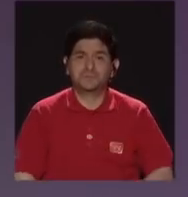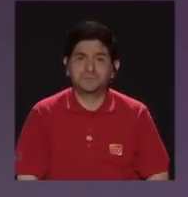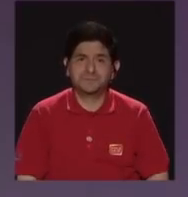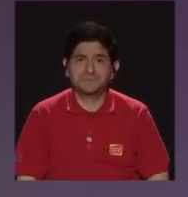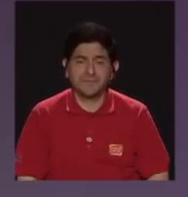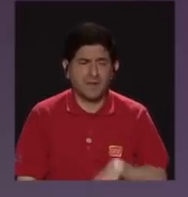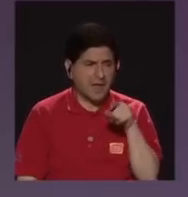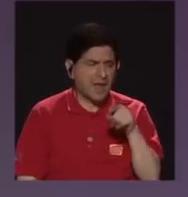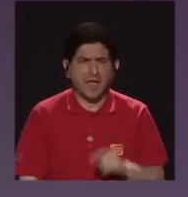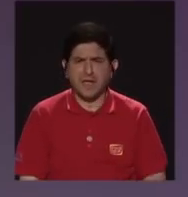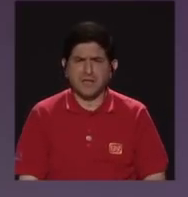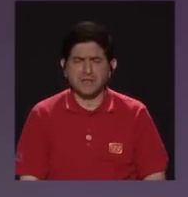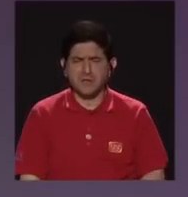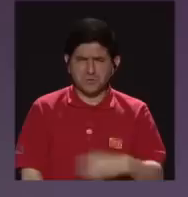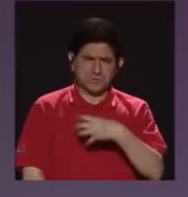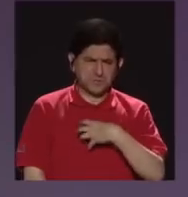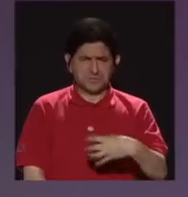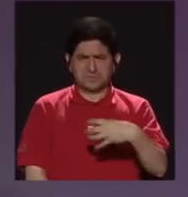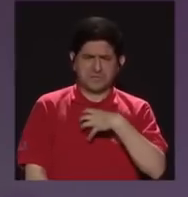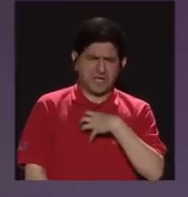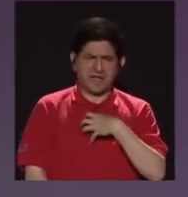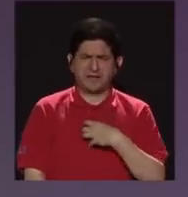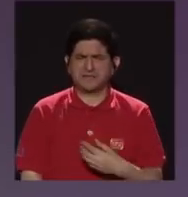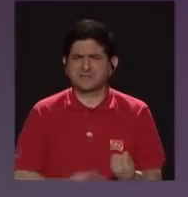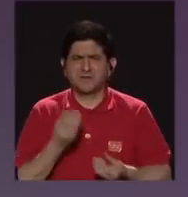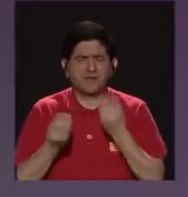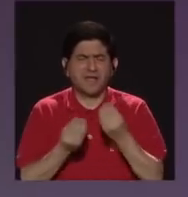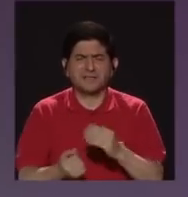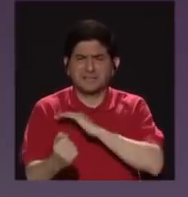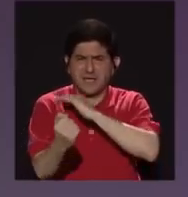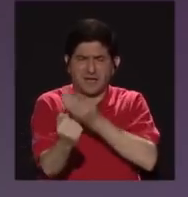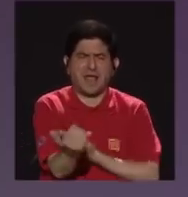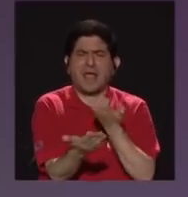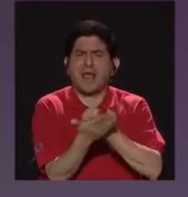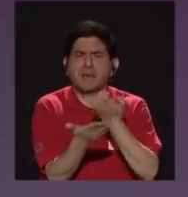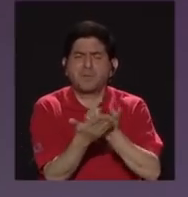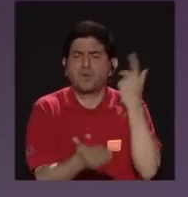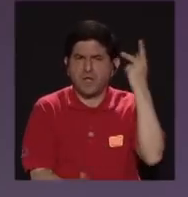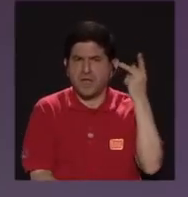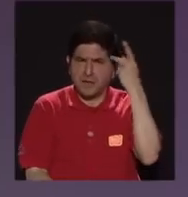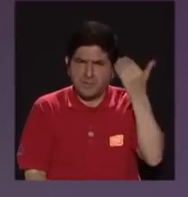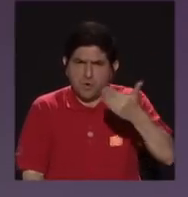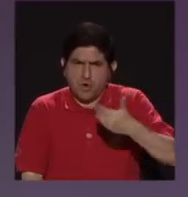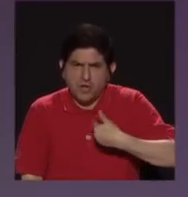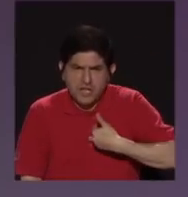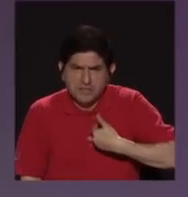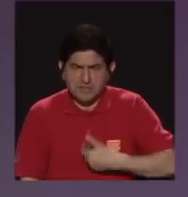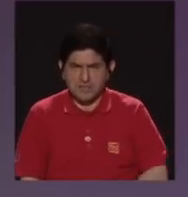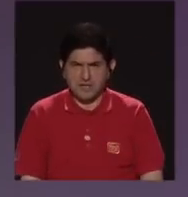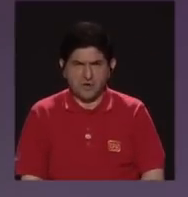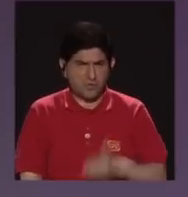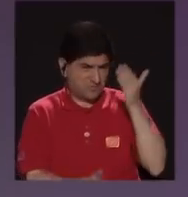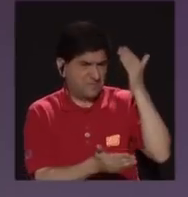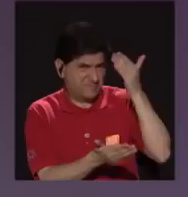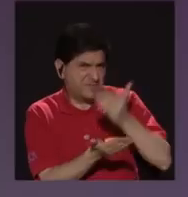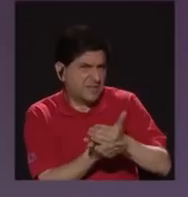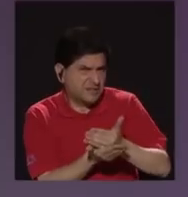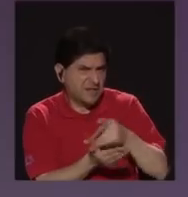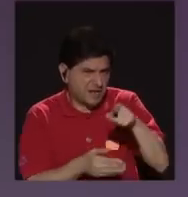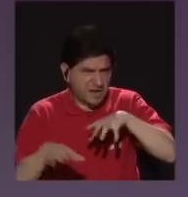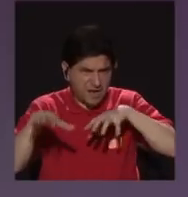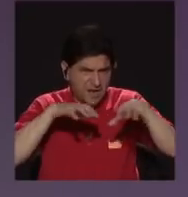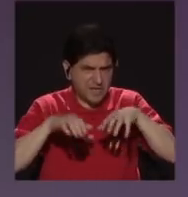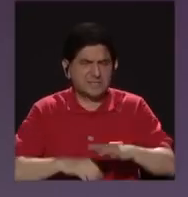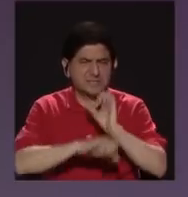Han levantado la voz con fuerza, ¿qué hacen? Utilizan el poder económico, el poder político que tienen para frenar esos